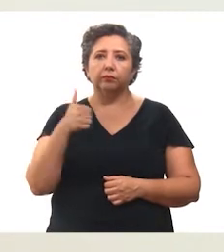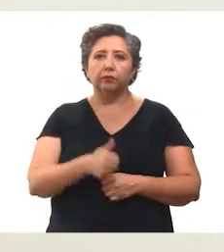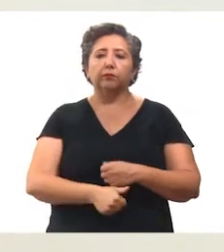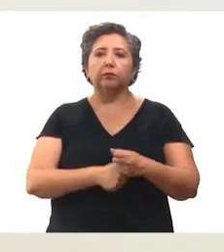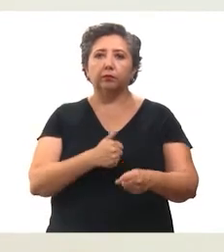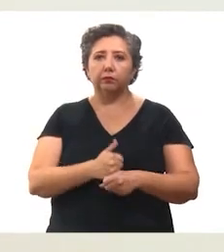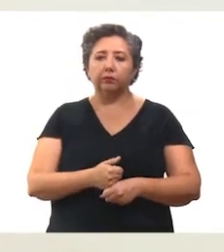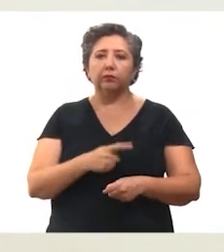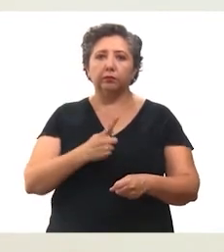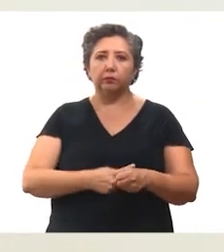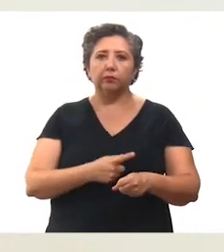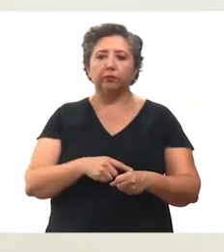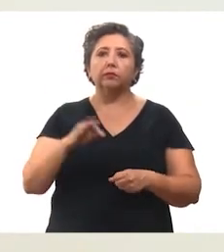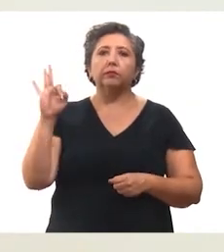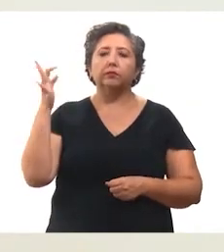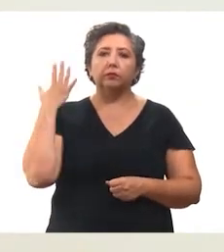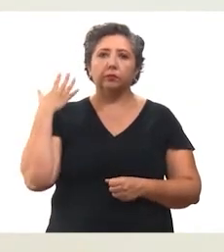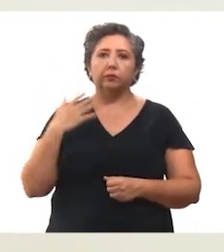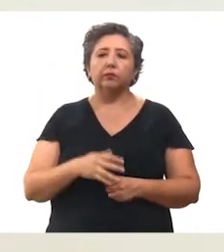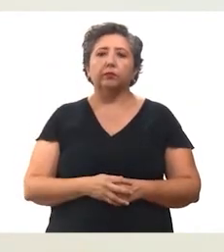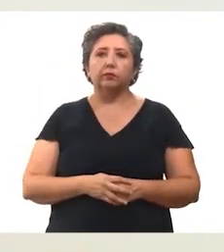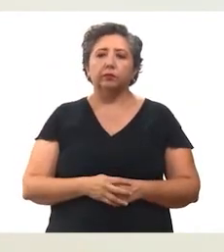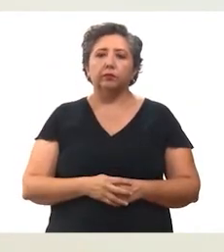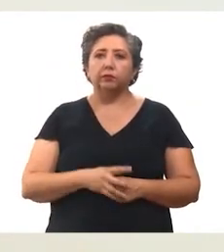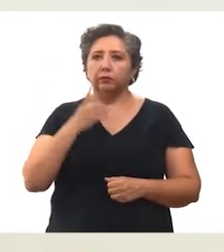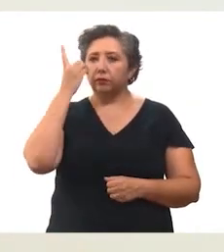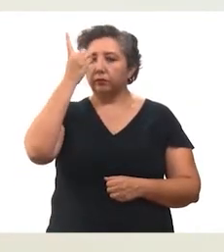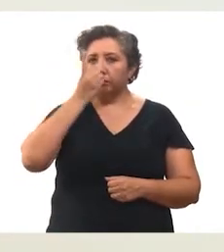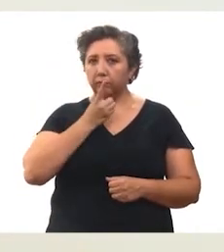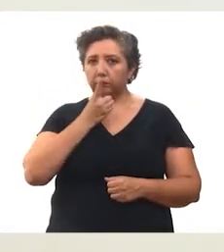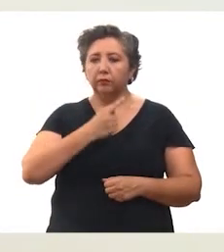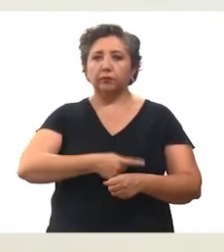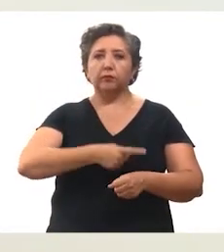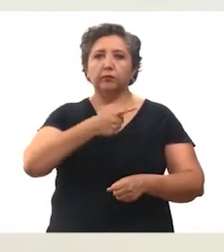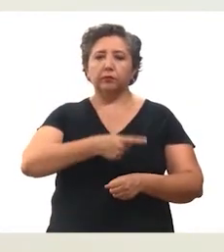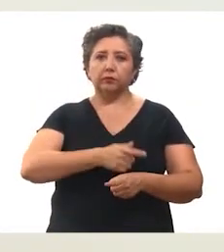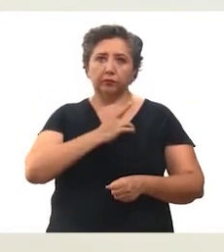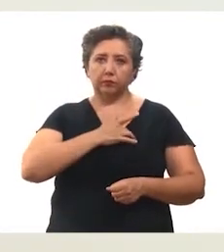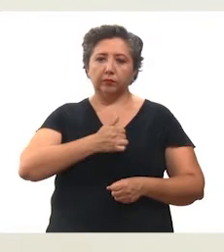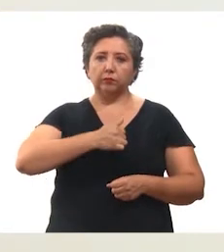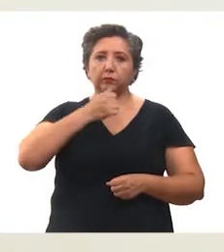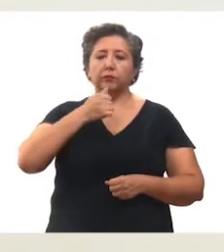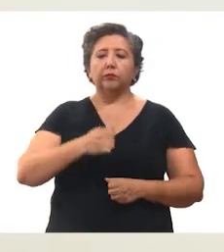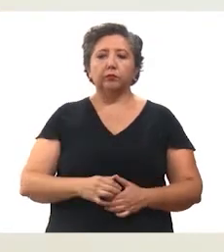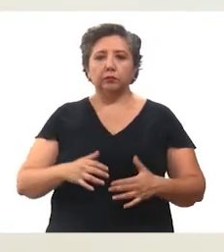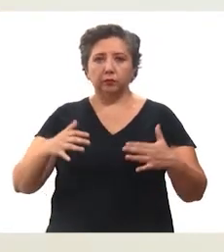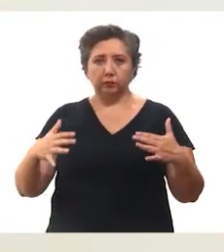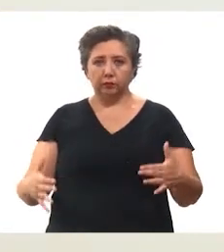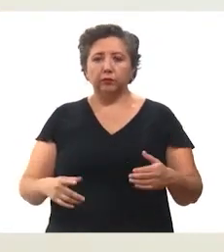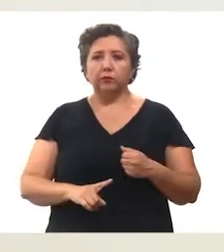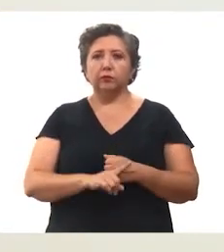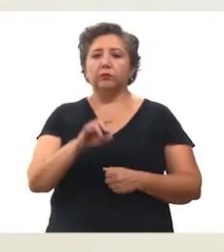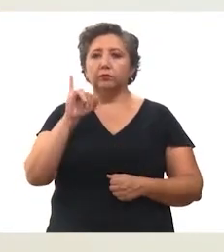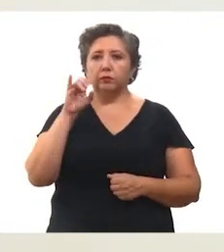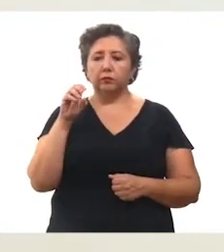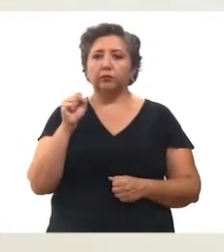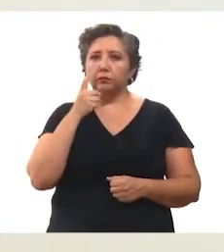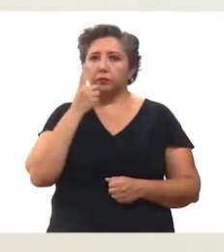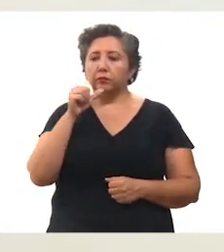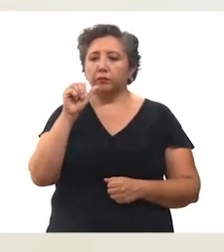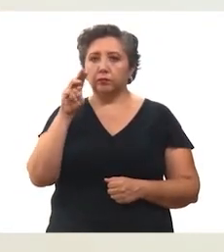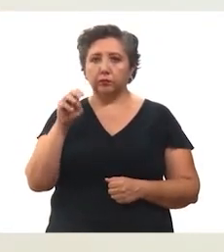años. Sus principales enfermedades fueron diabetes, hipertensión arterial, obesidad, inmunosupresión,